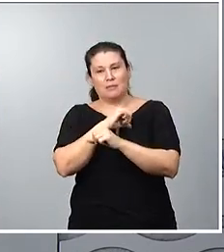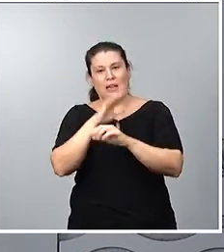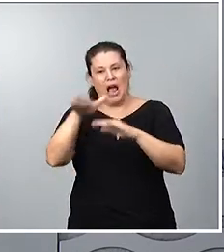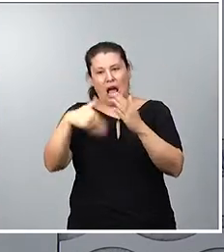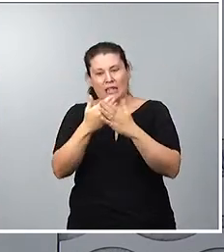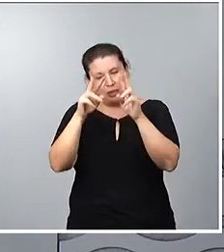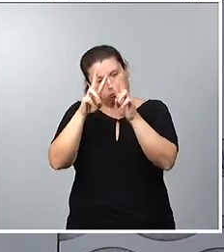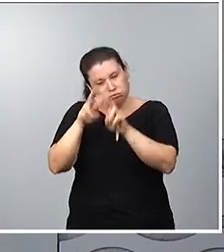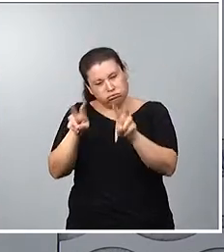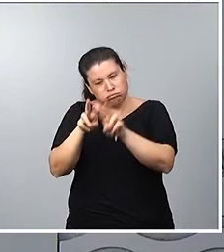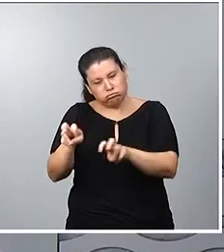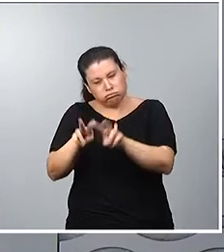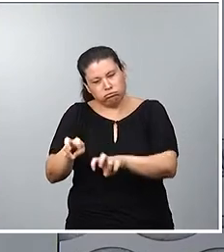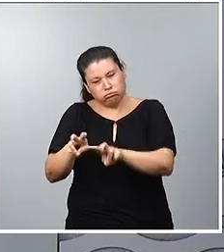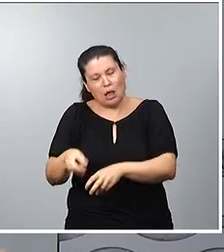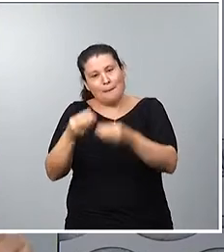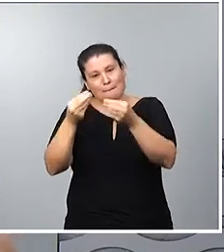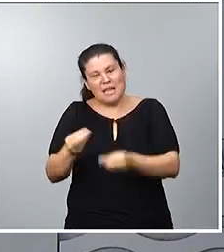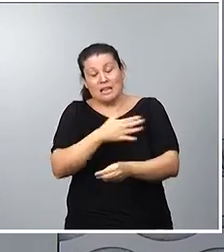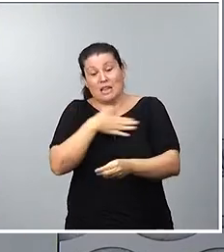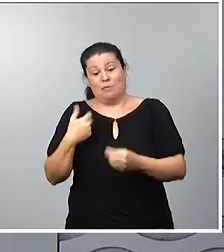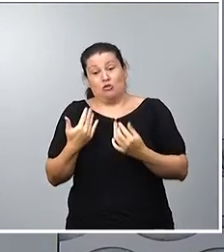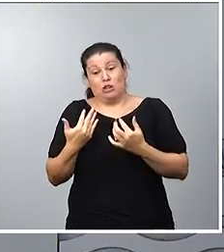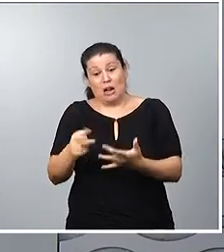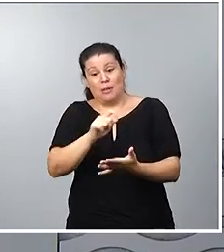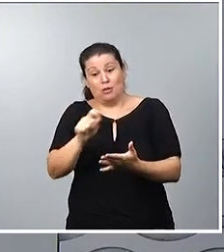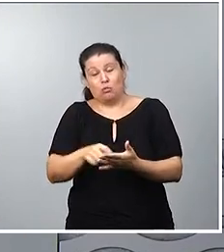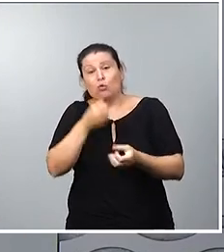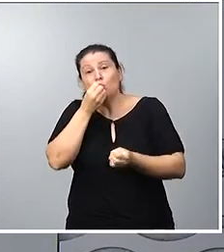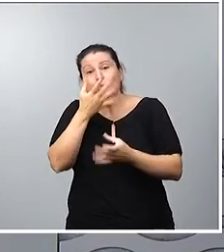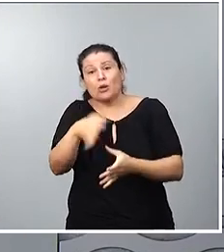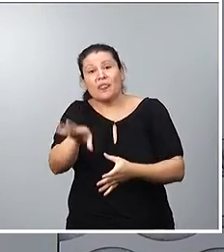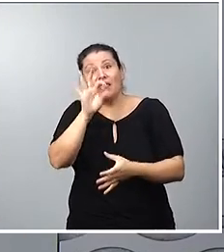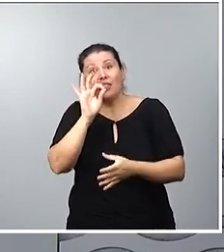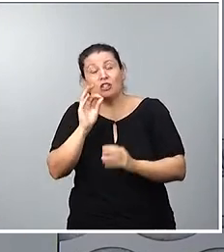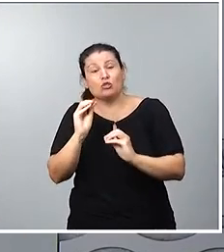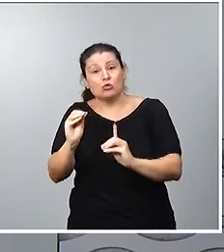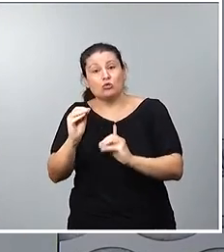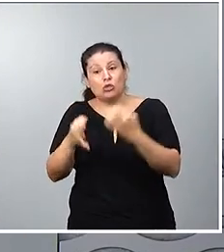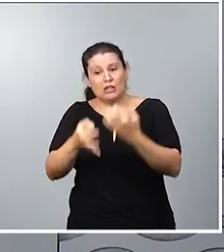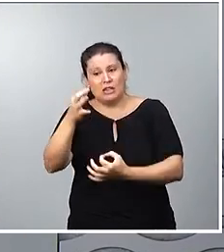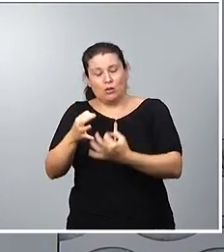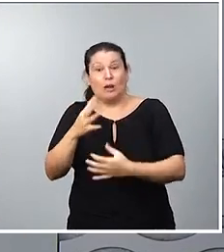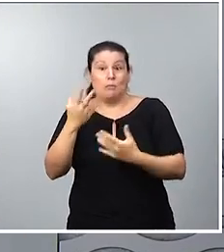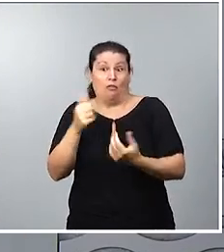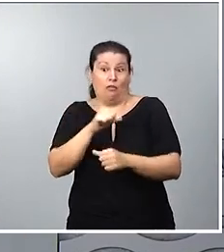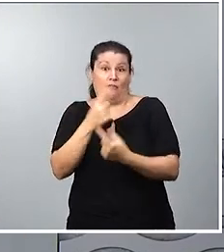y deseamos que se produzca cuanto antes la decisión de ese tribunal.